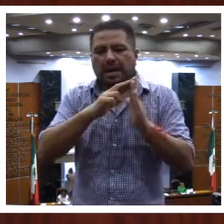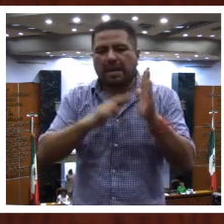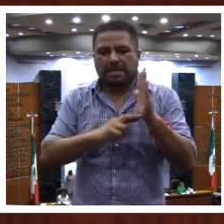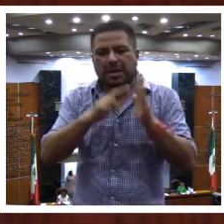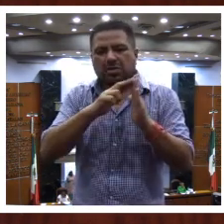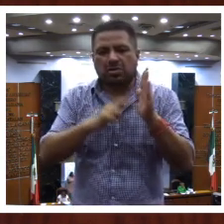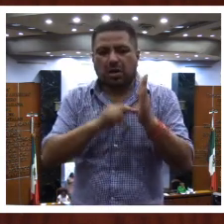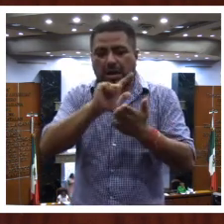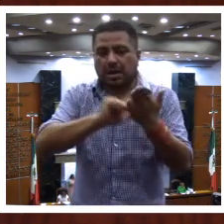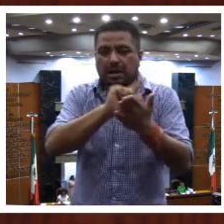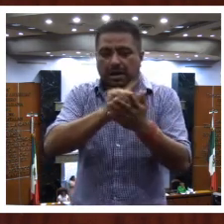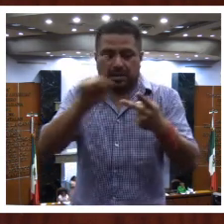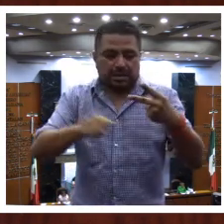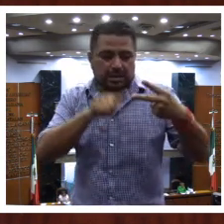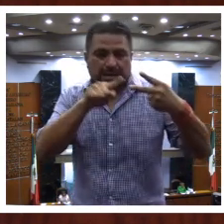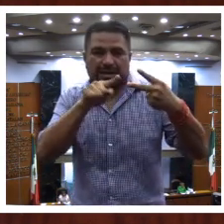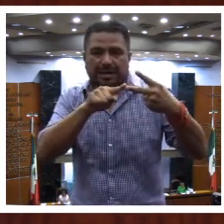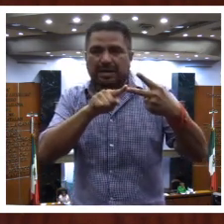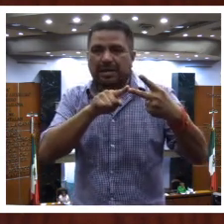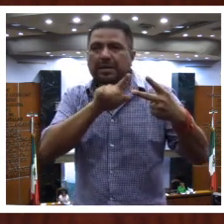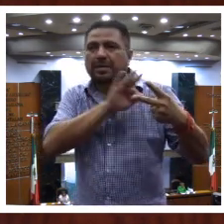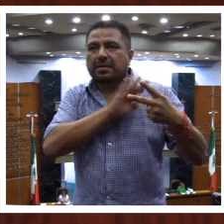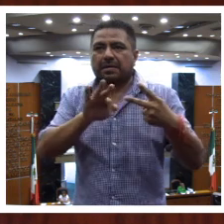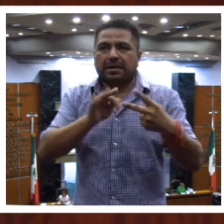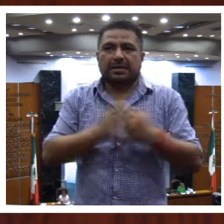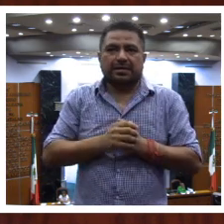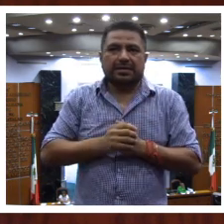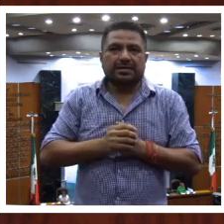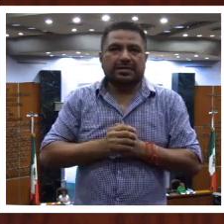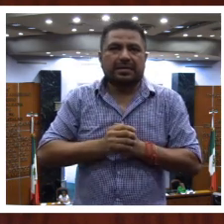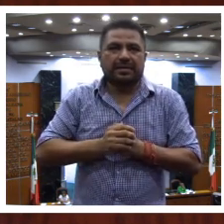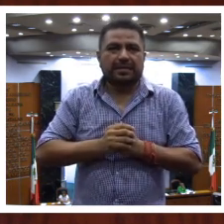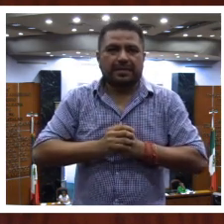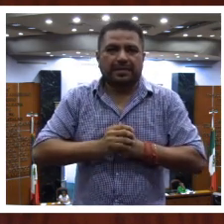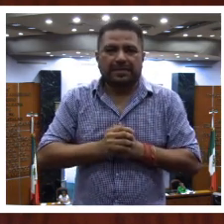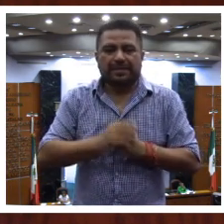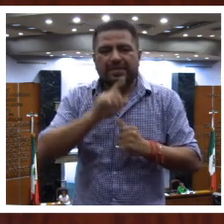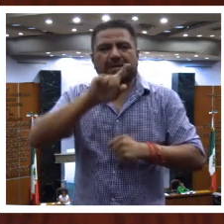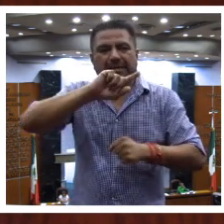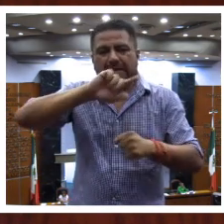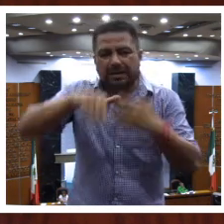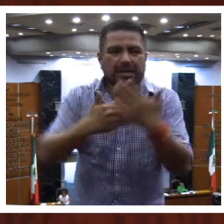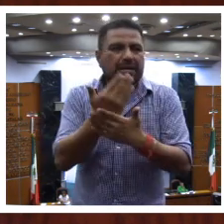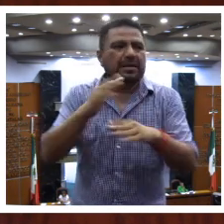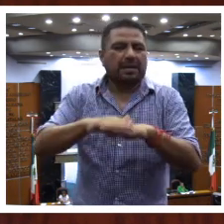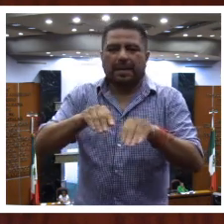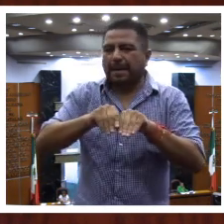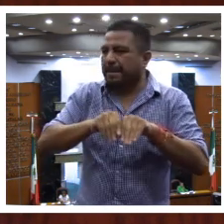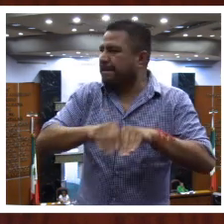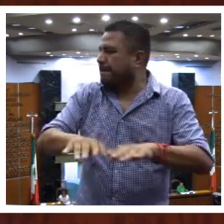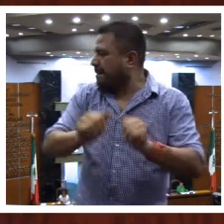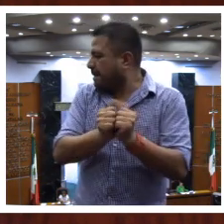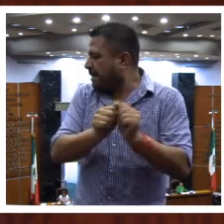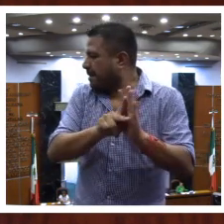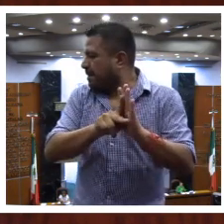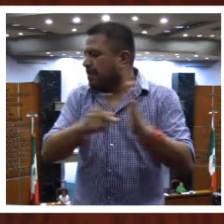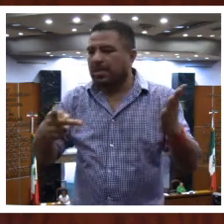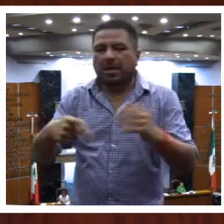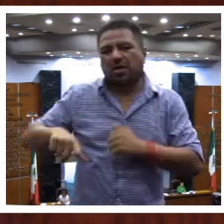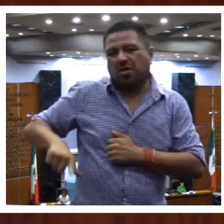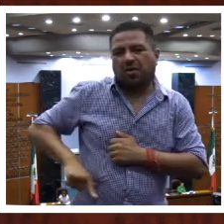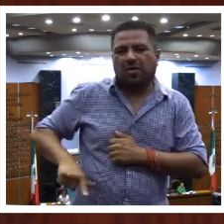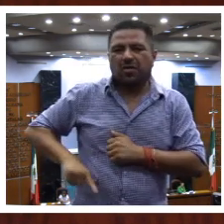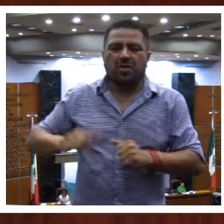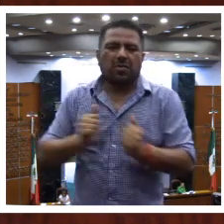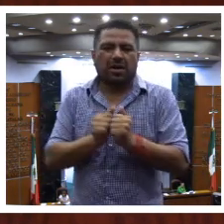ley. Segundo, el presente decreto entrará en vigor al día siguiente de su publicación en el periódico